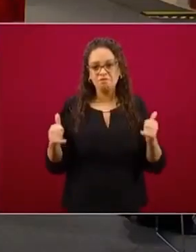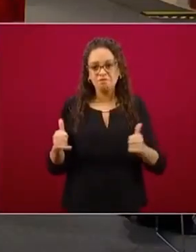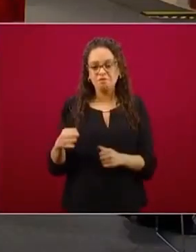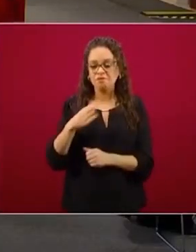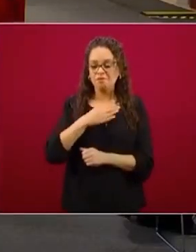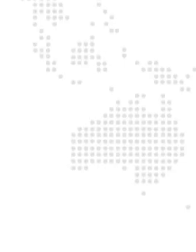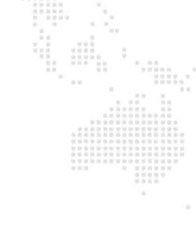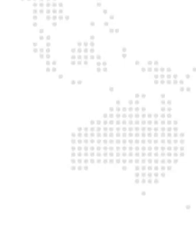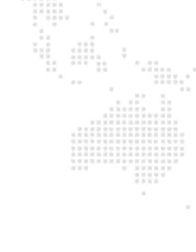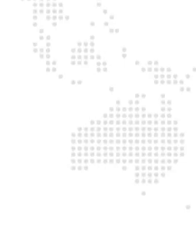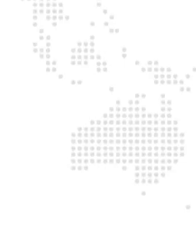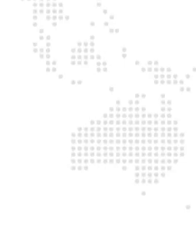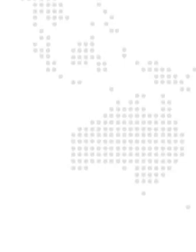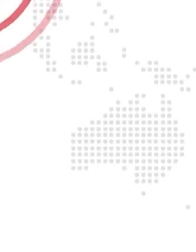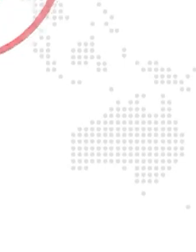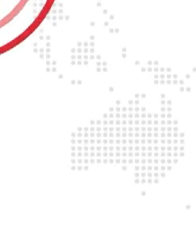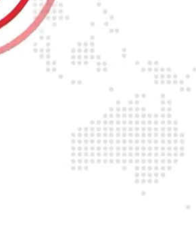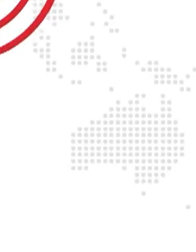y muchas gracias.